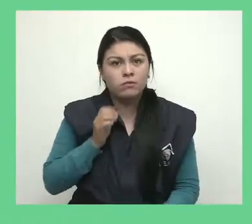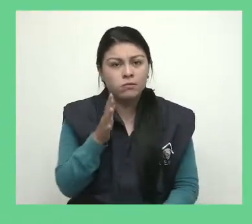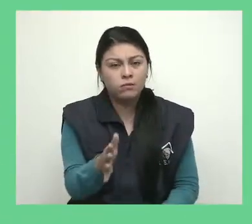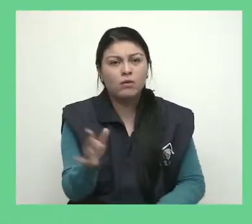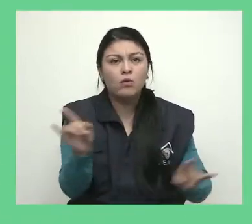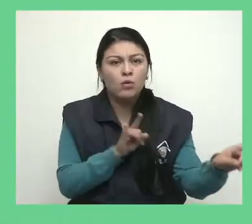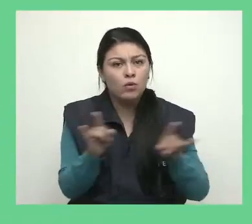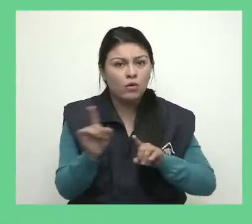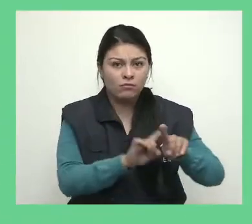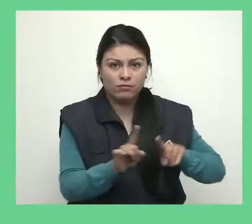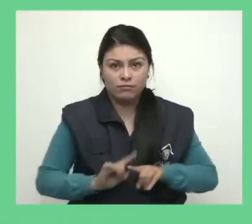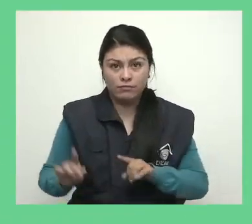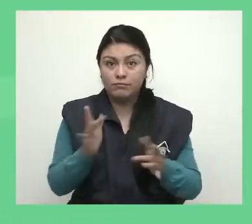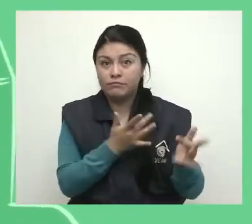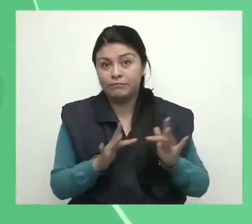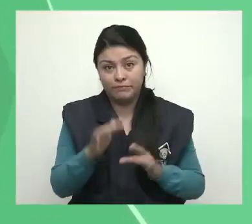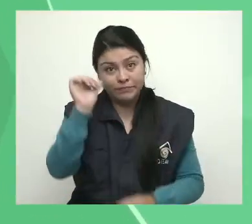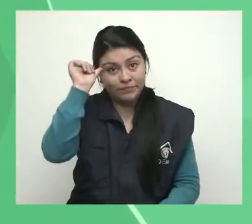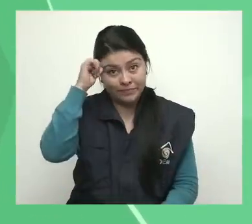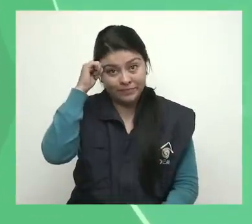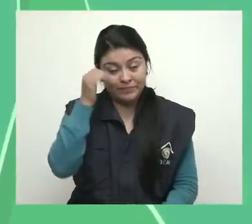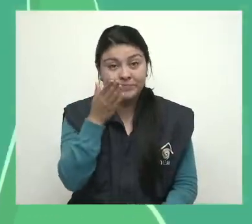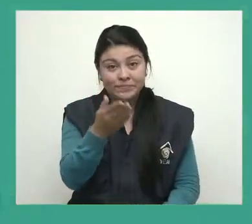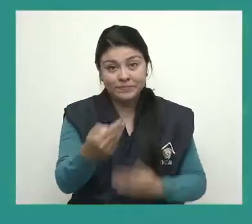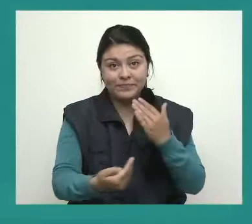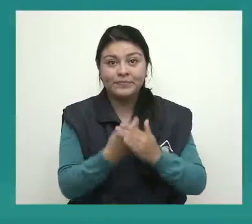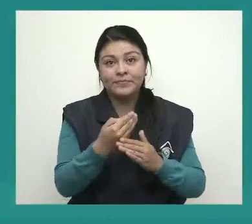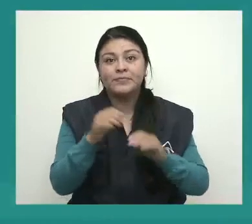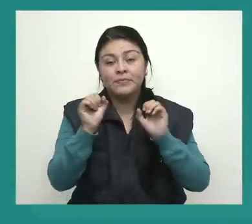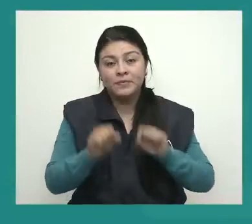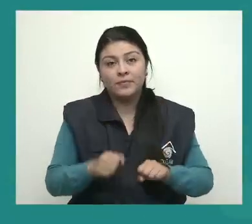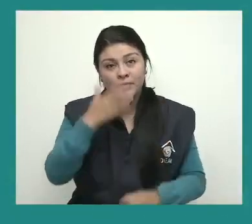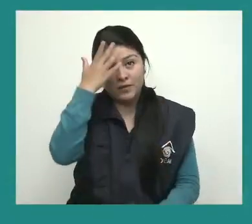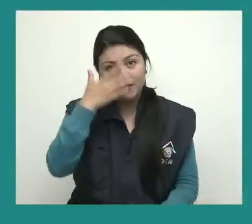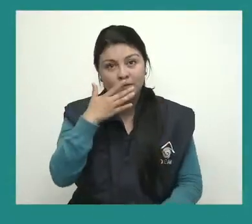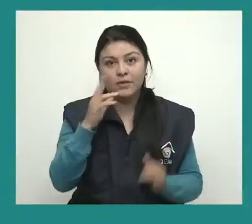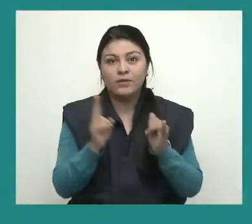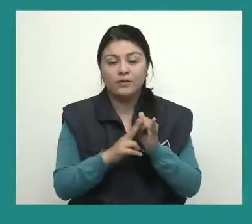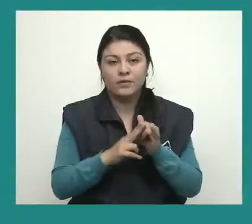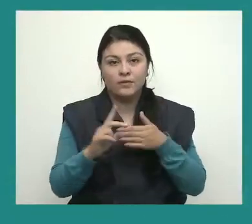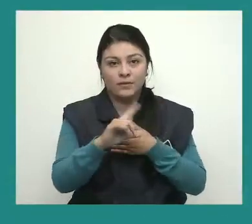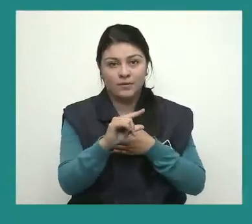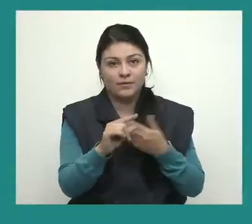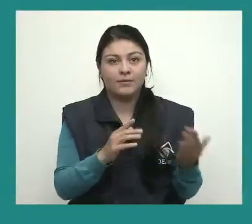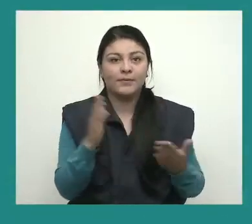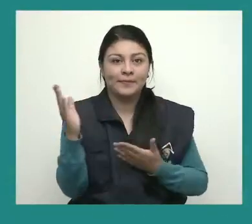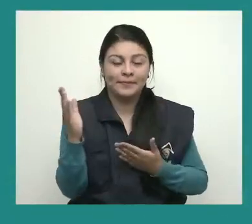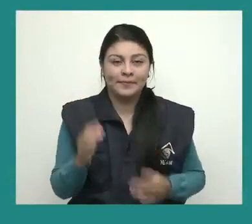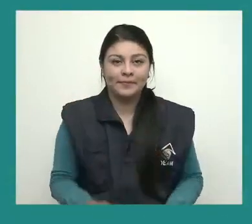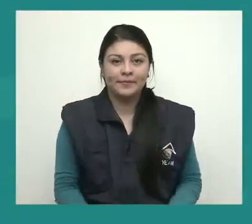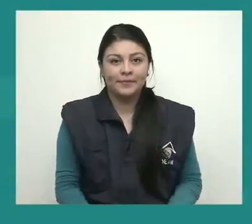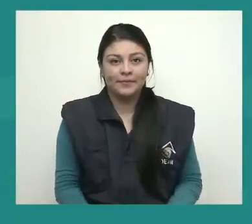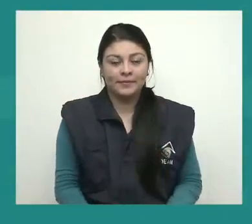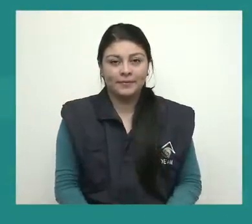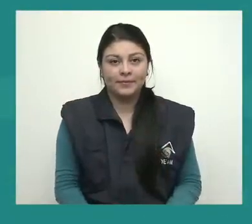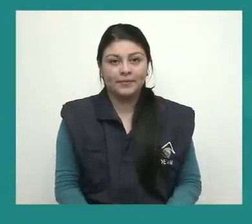detallada, satelital, recomendaciones y muchas opciones de interacción. Síganos a través de nuestras redes sociales.